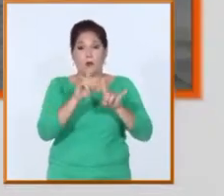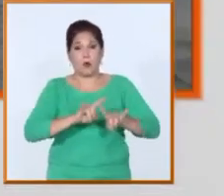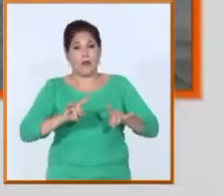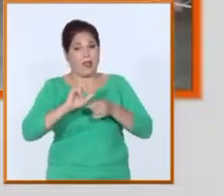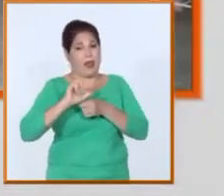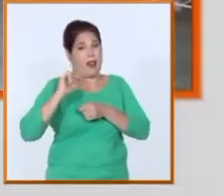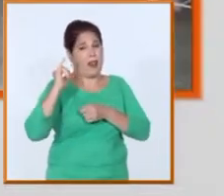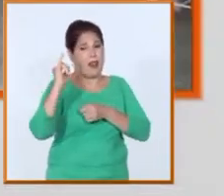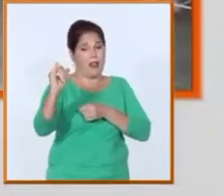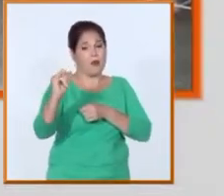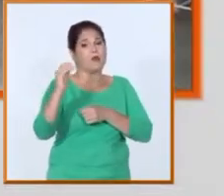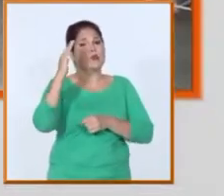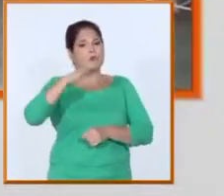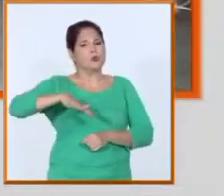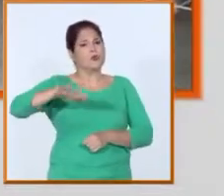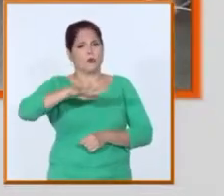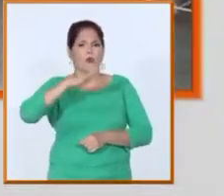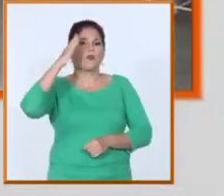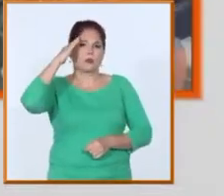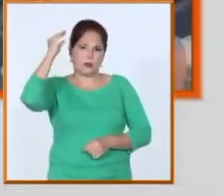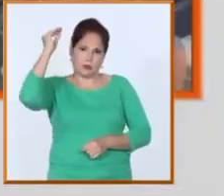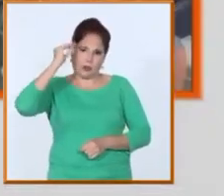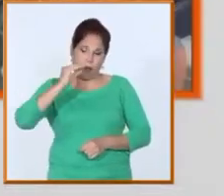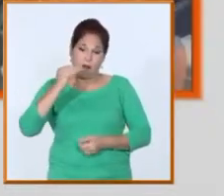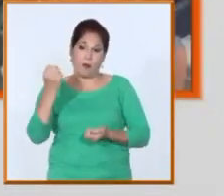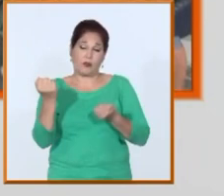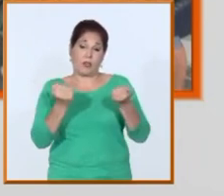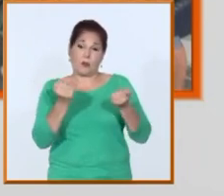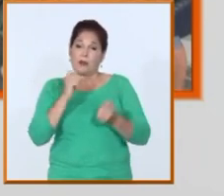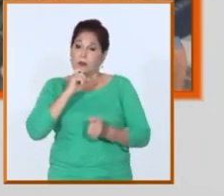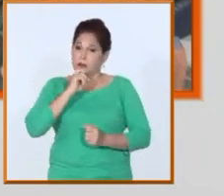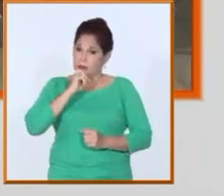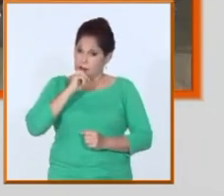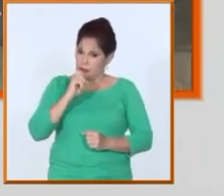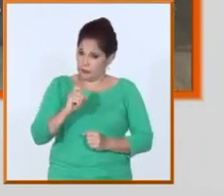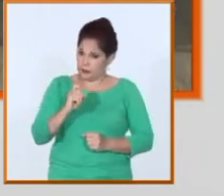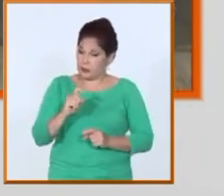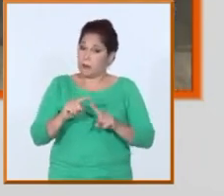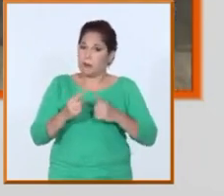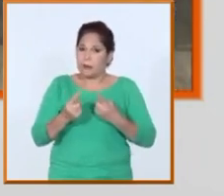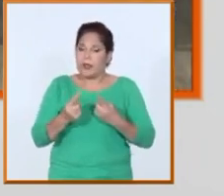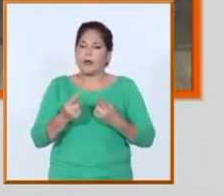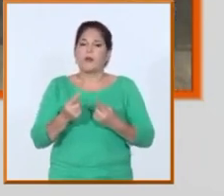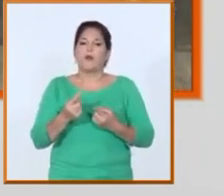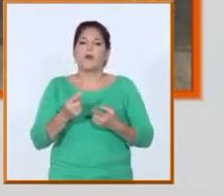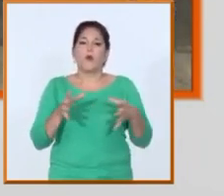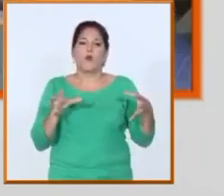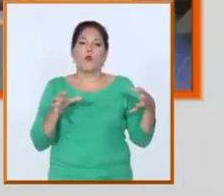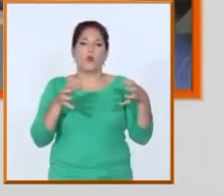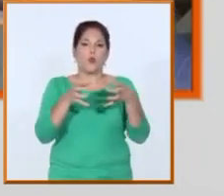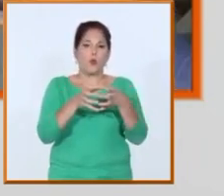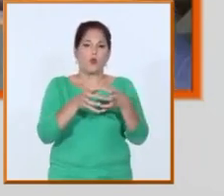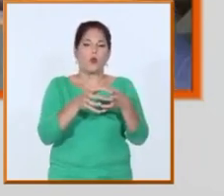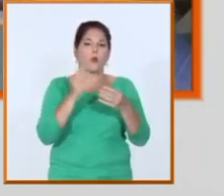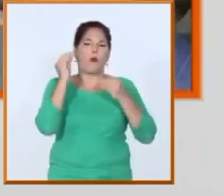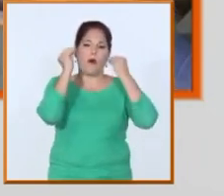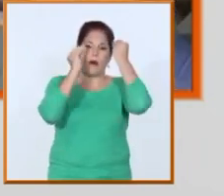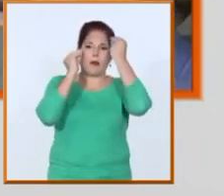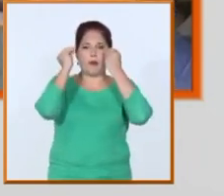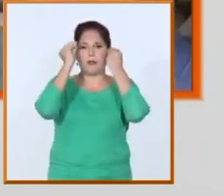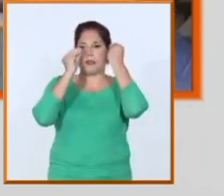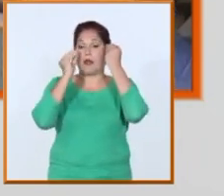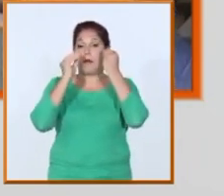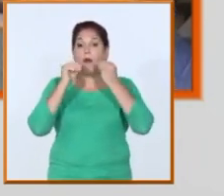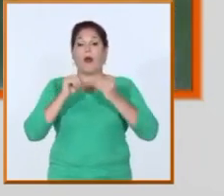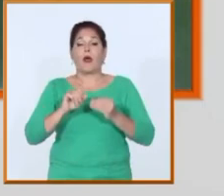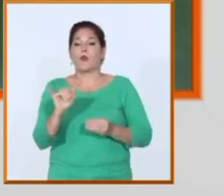las causas más importantes o preeminentes cuando analizamos este tipo de problemas hay que unir a eso como ya te comentaba que el enfrentamiento